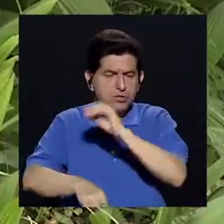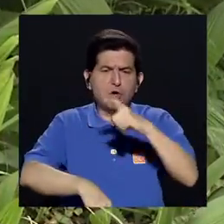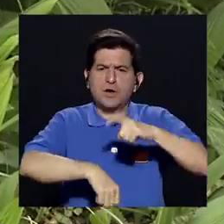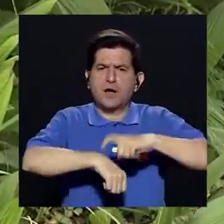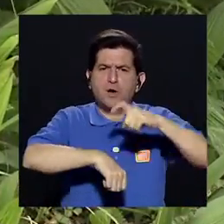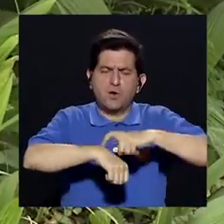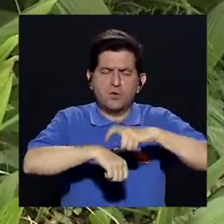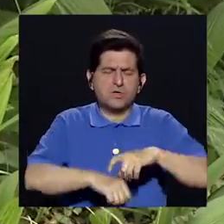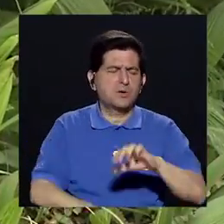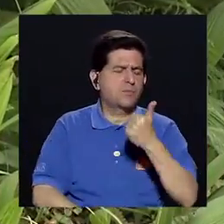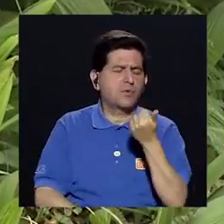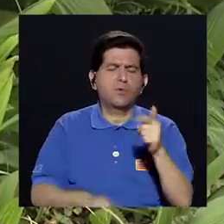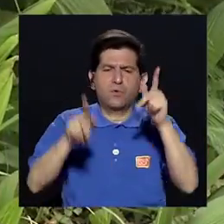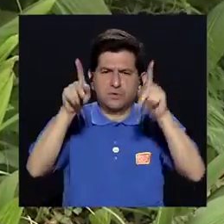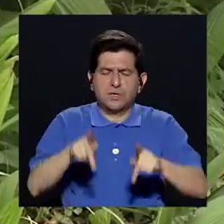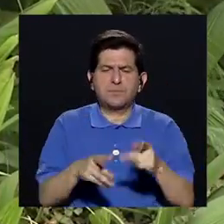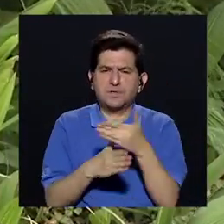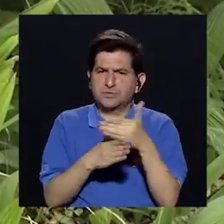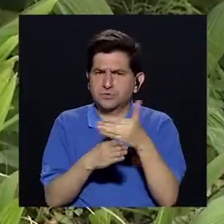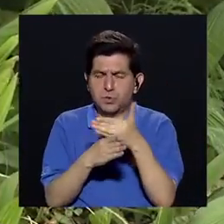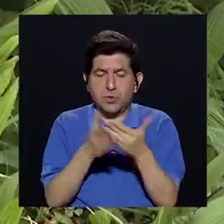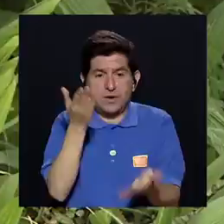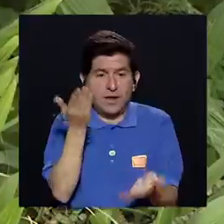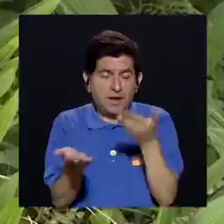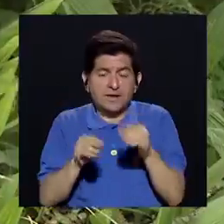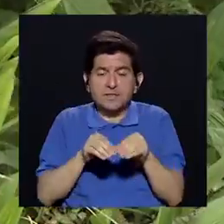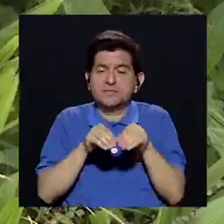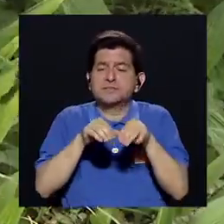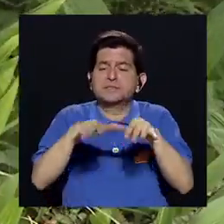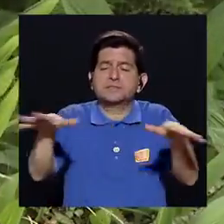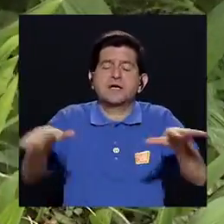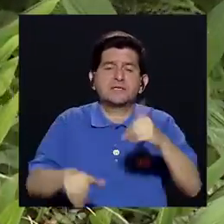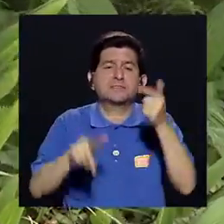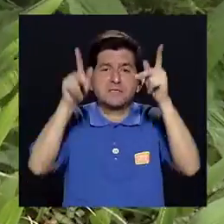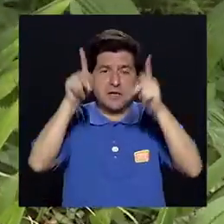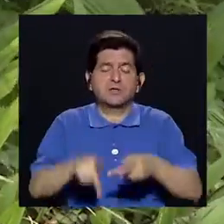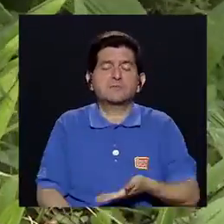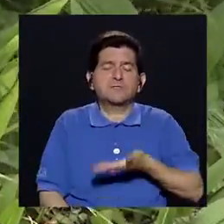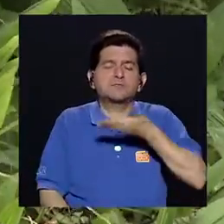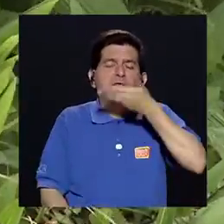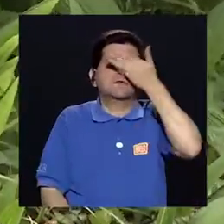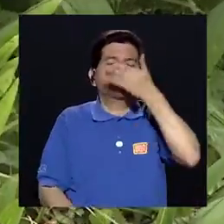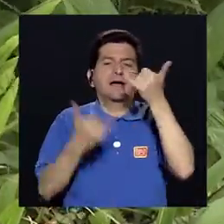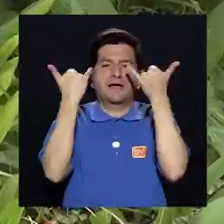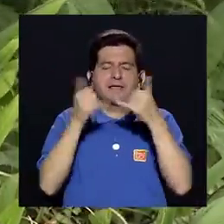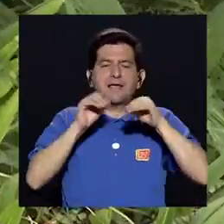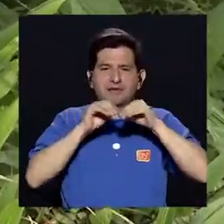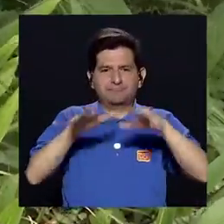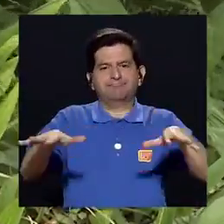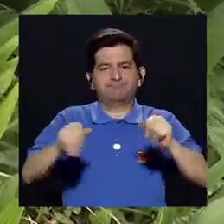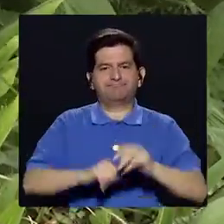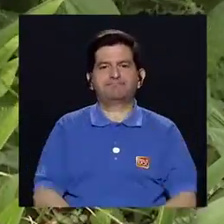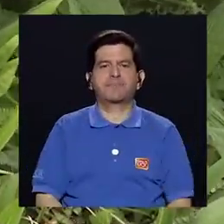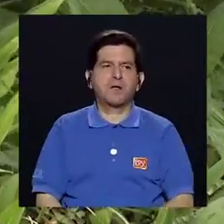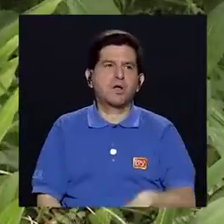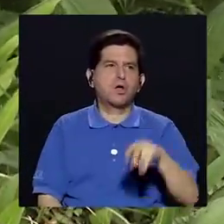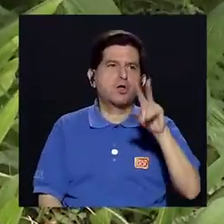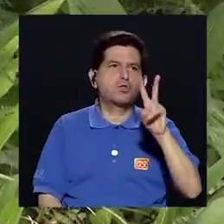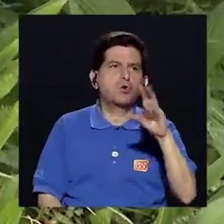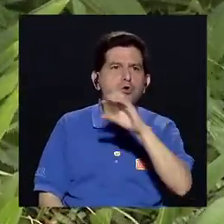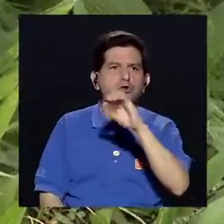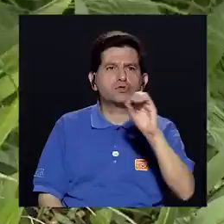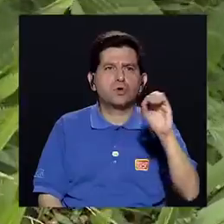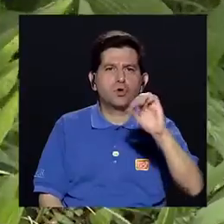tiempo que dure compartiendo con otras personas Puede transmitírsela y la otra persona lo inhala y ahí es donde ya se transmite Y en unas dos